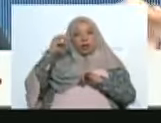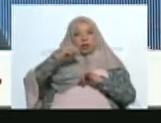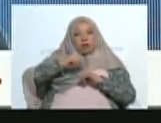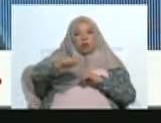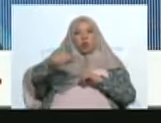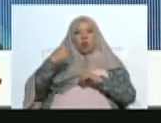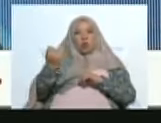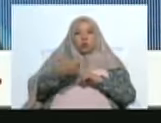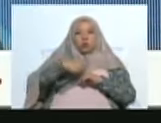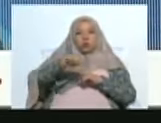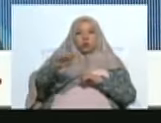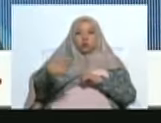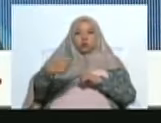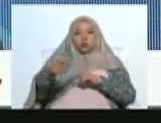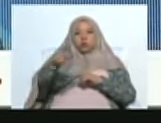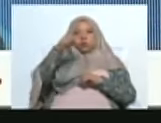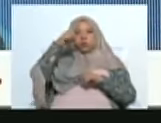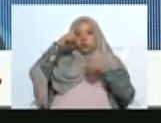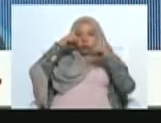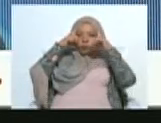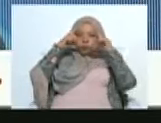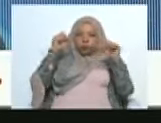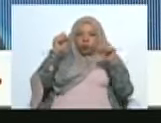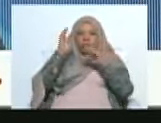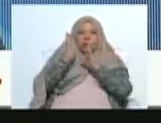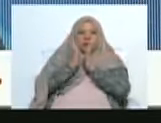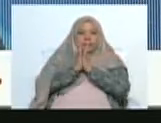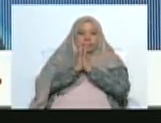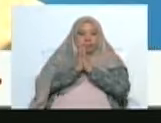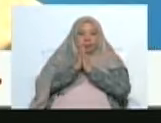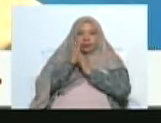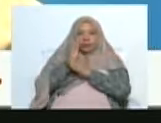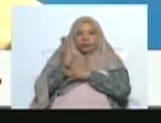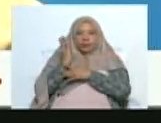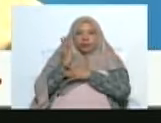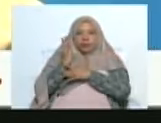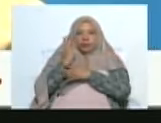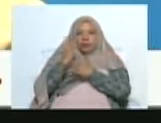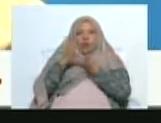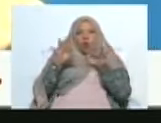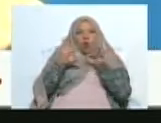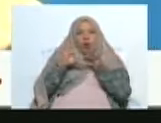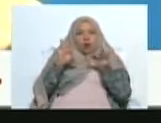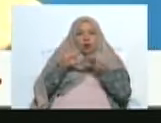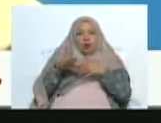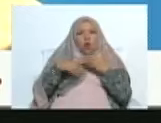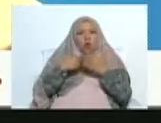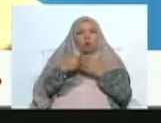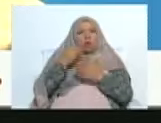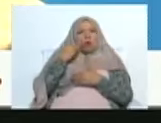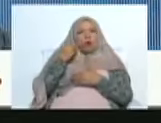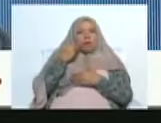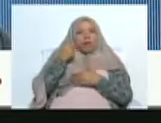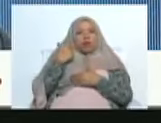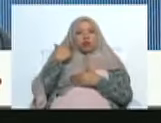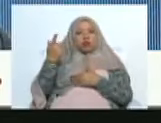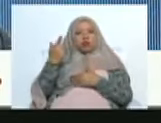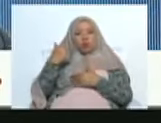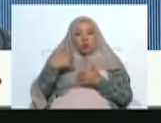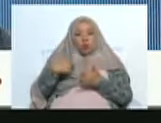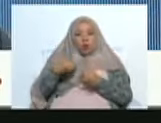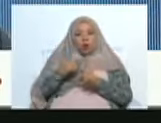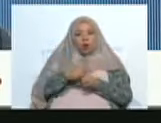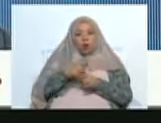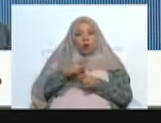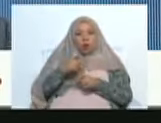tamunanguero. Y veo que por allí carga una imagen de San Antonio, a quien venera también. Cuéntenos cómo ha sido esta experiencia de elevar también el tamunangue,